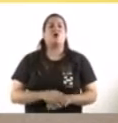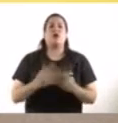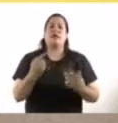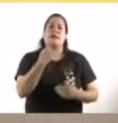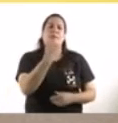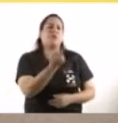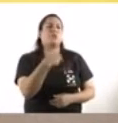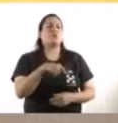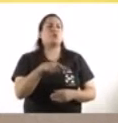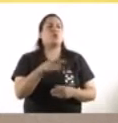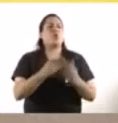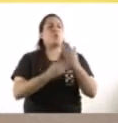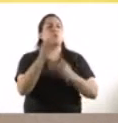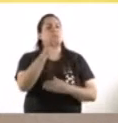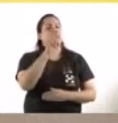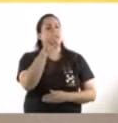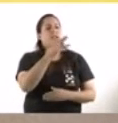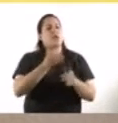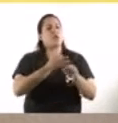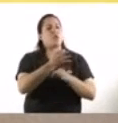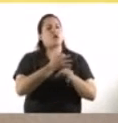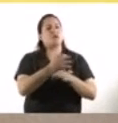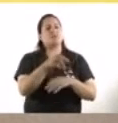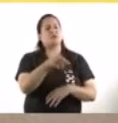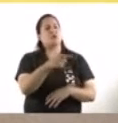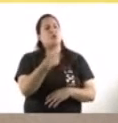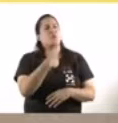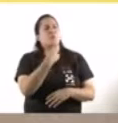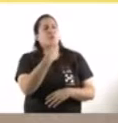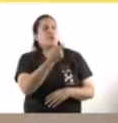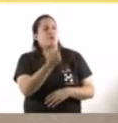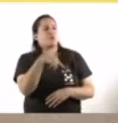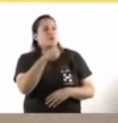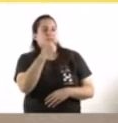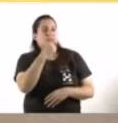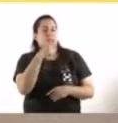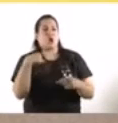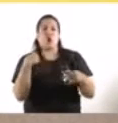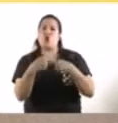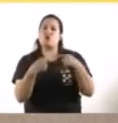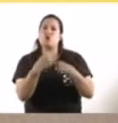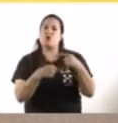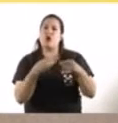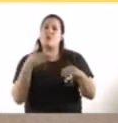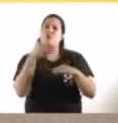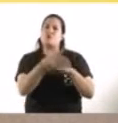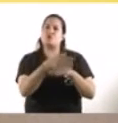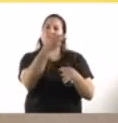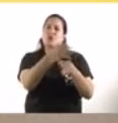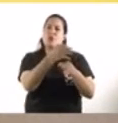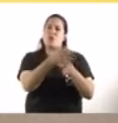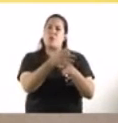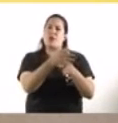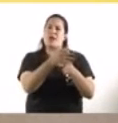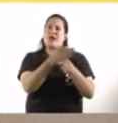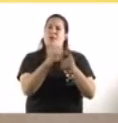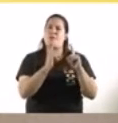Ministra de Educación, si ratifican que no peligra la presencialidad de las clases en la ciudad de Buenos Aires. Gracias.